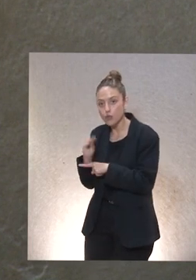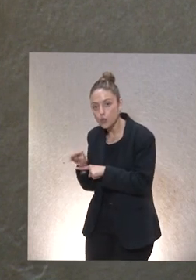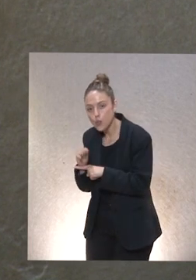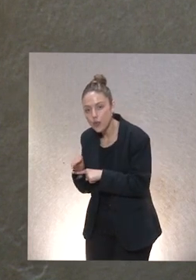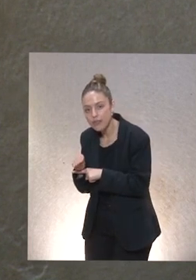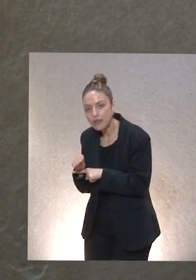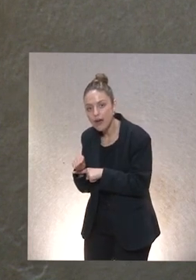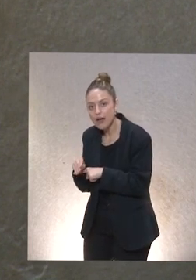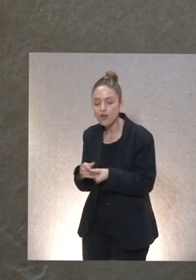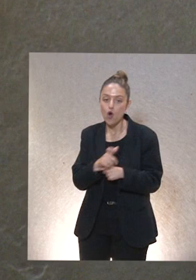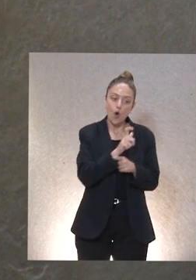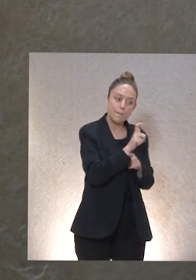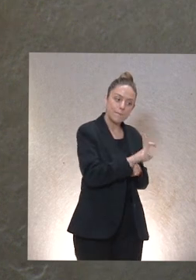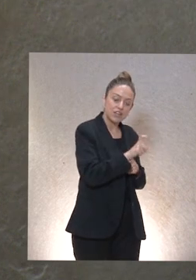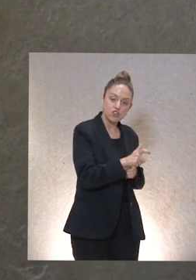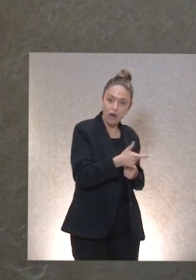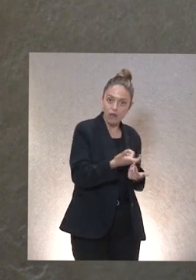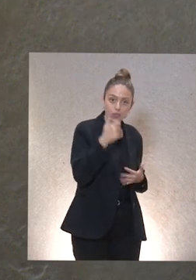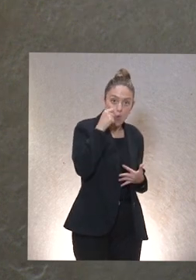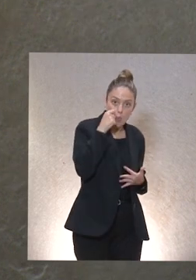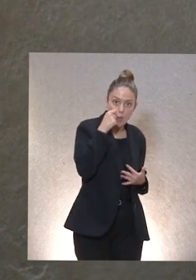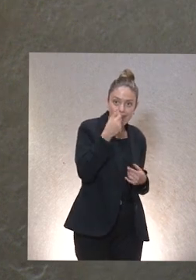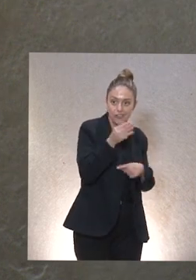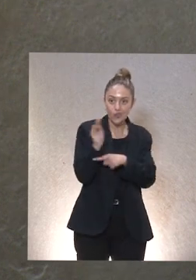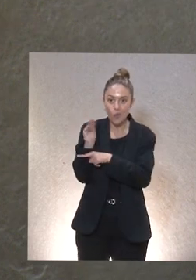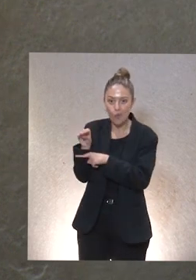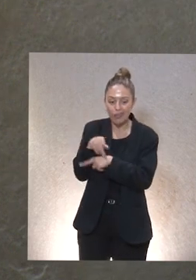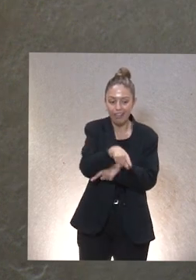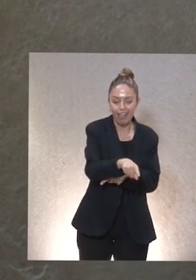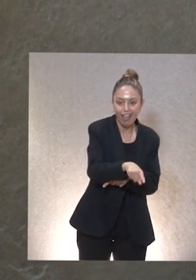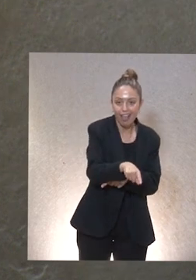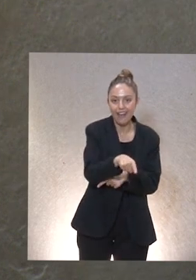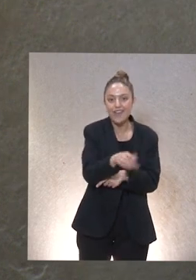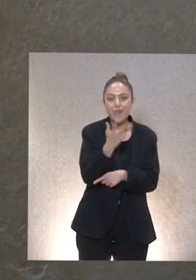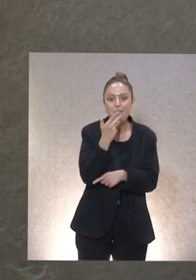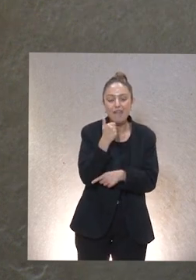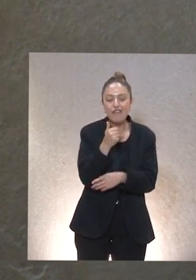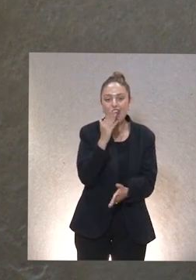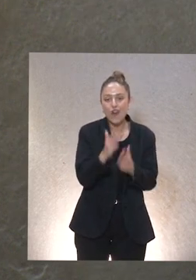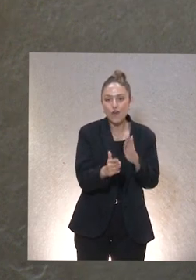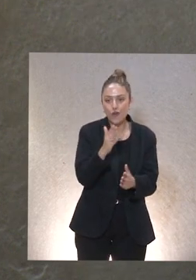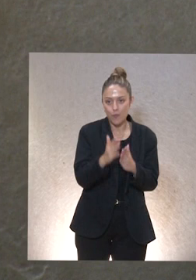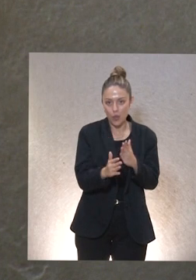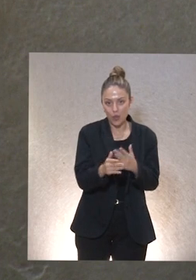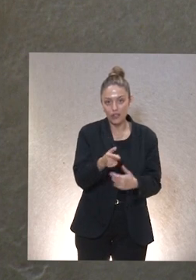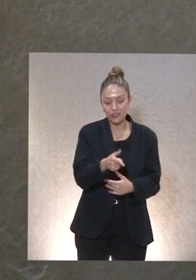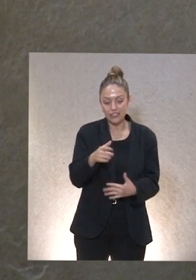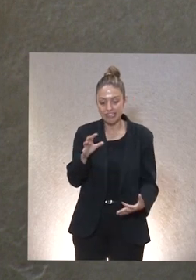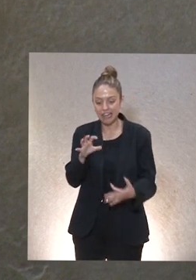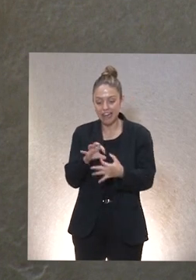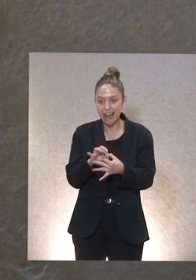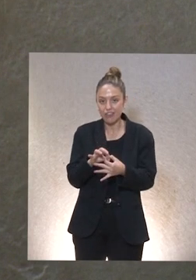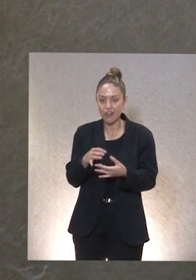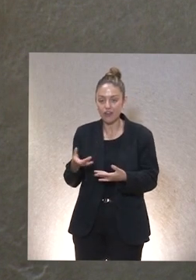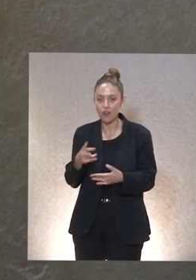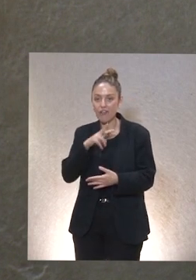cuidado de los cuidadores humanos, digamos, ¿no? Y creo que eso debe estar bastante relacionado con las virtudes que se